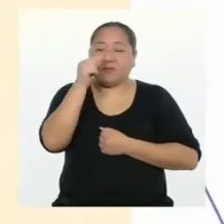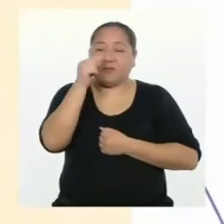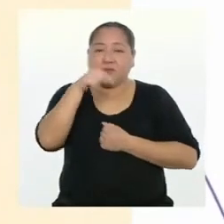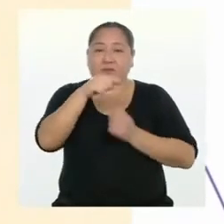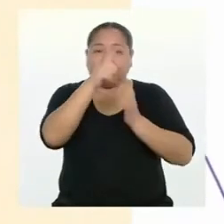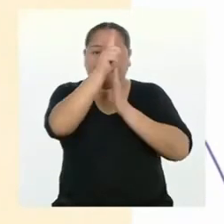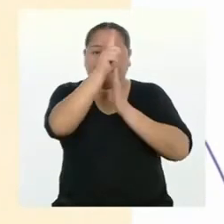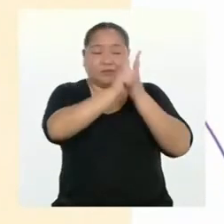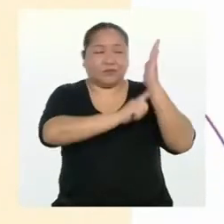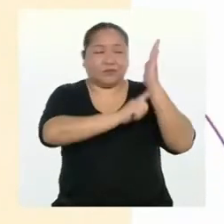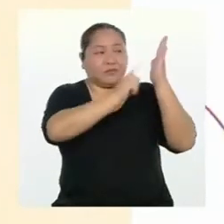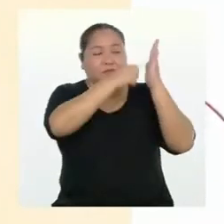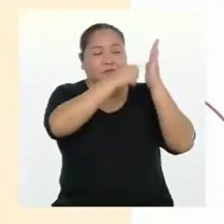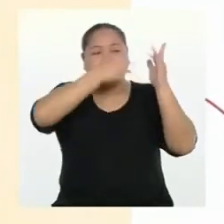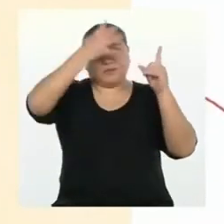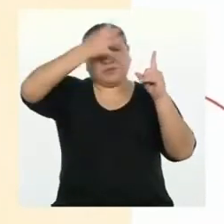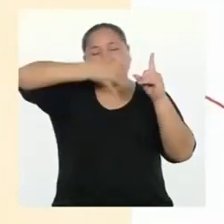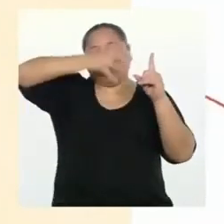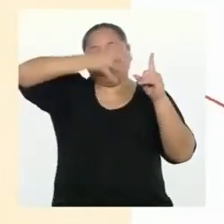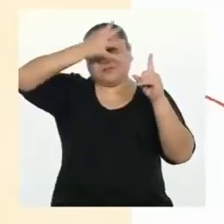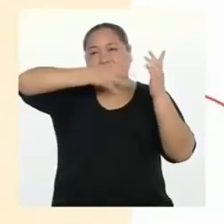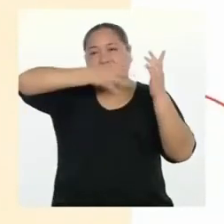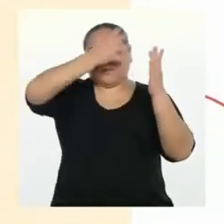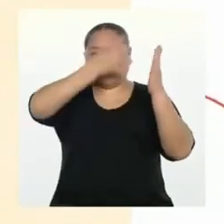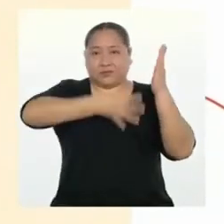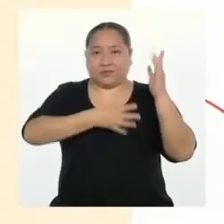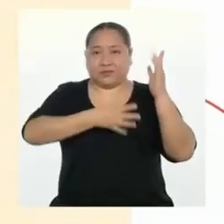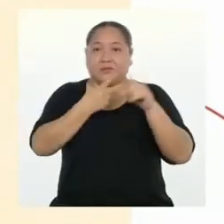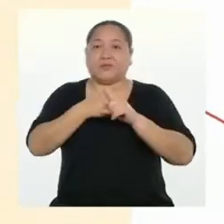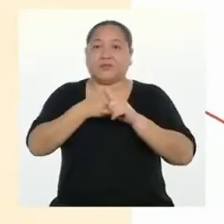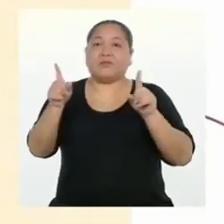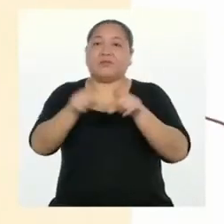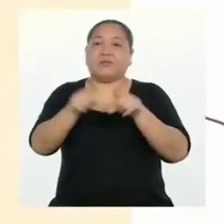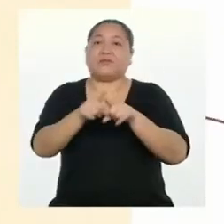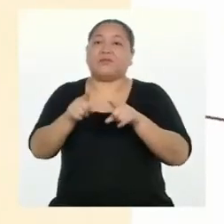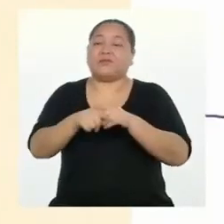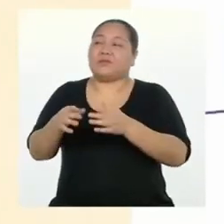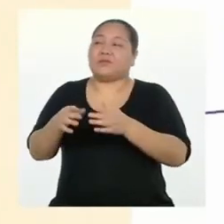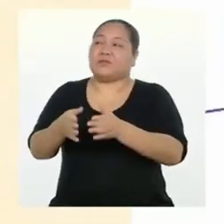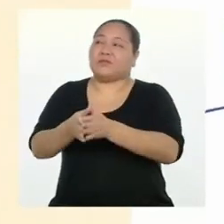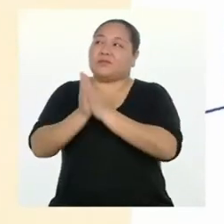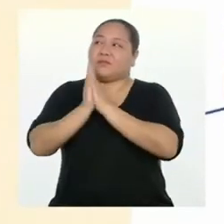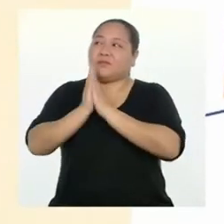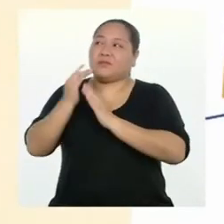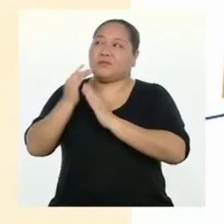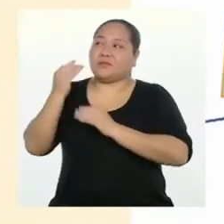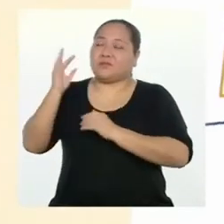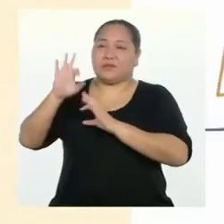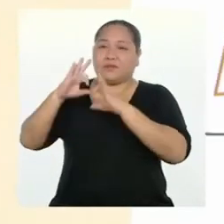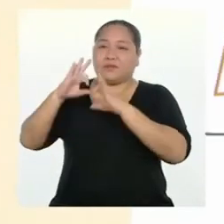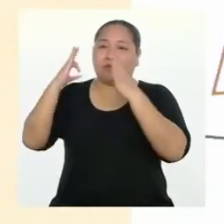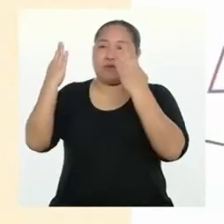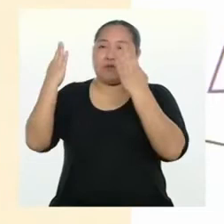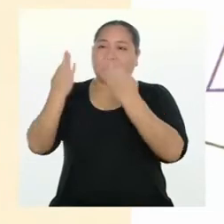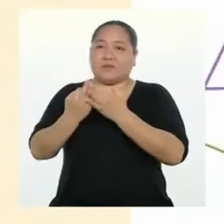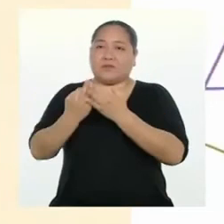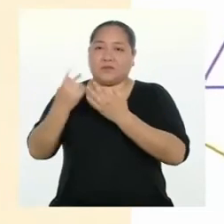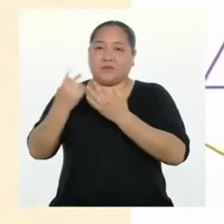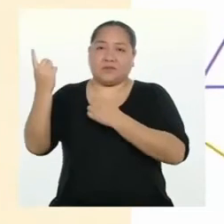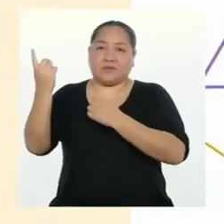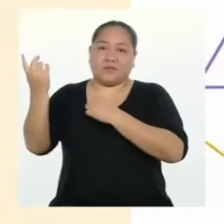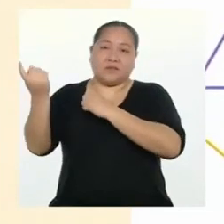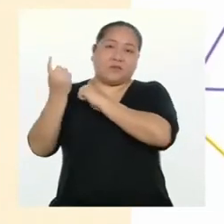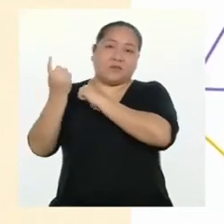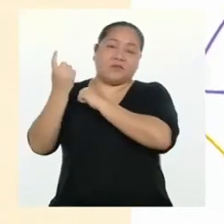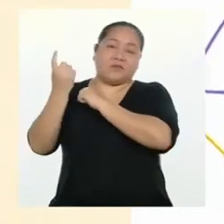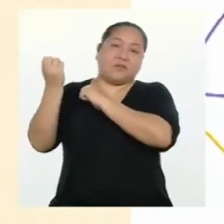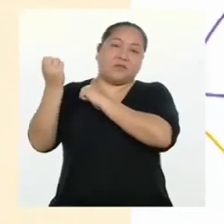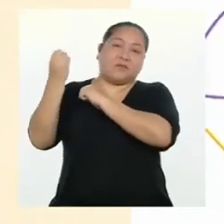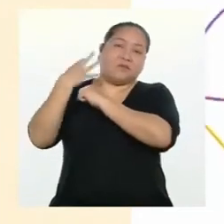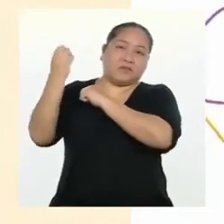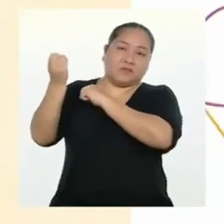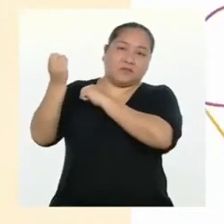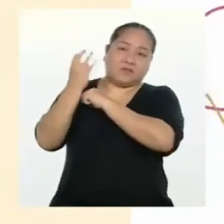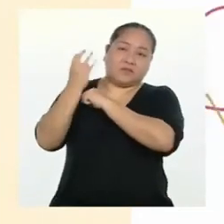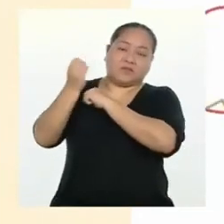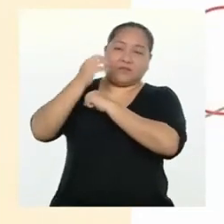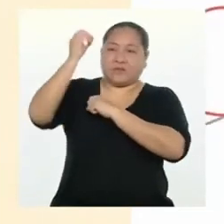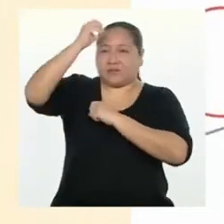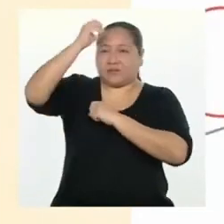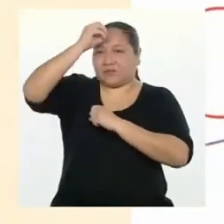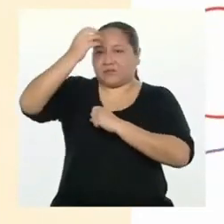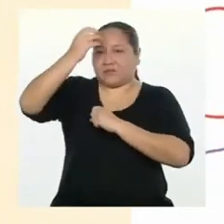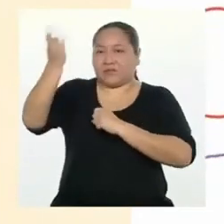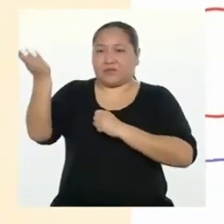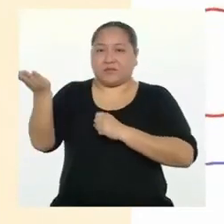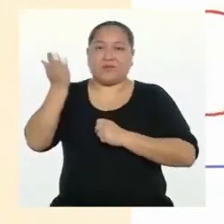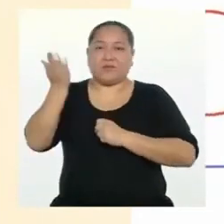lista para evaluarte, pero también puedes pedirle a un familiar que te retroalimente con comentarios.